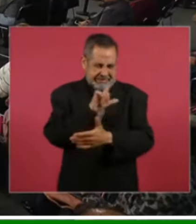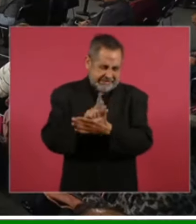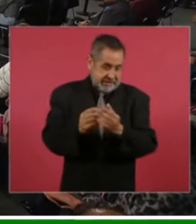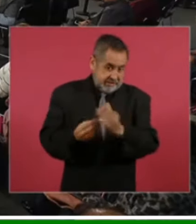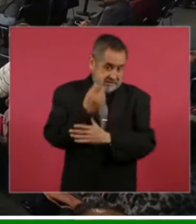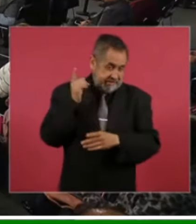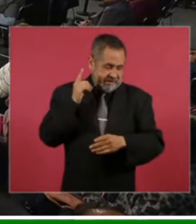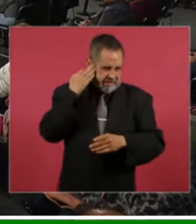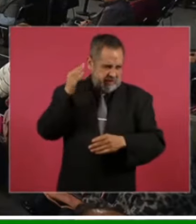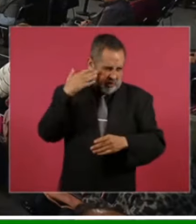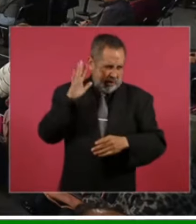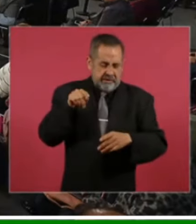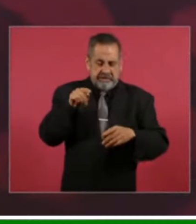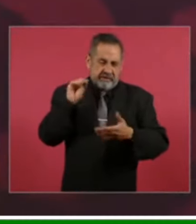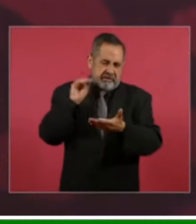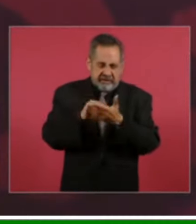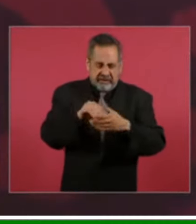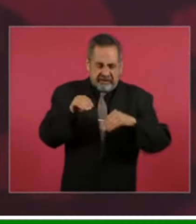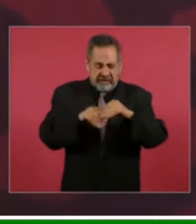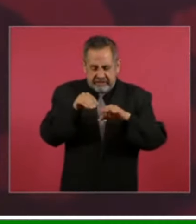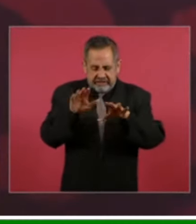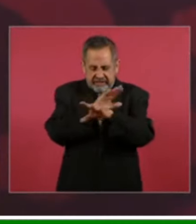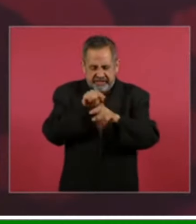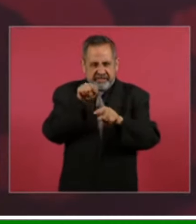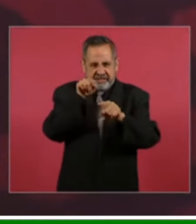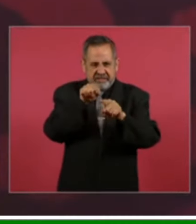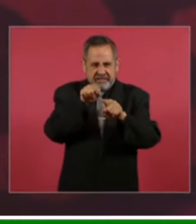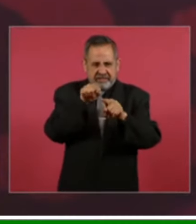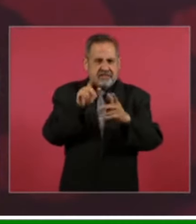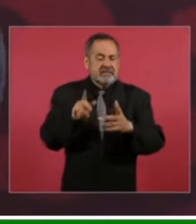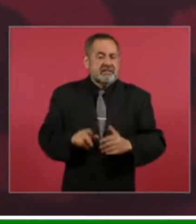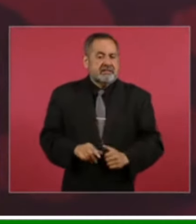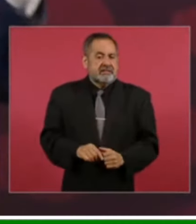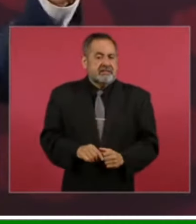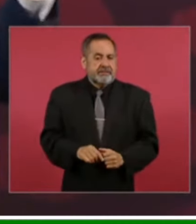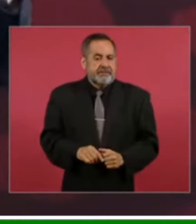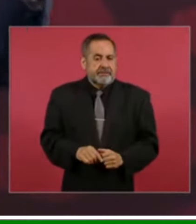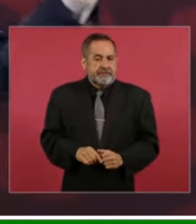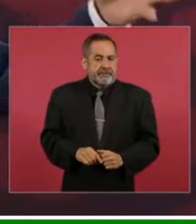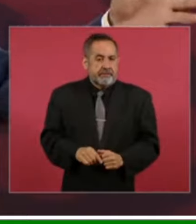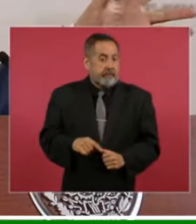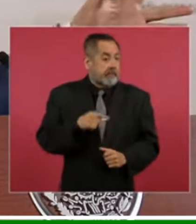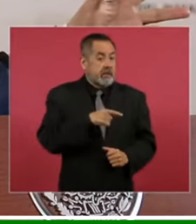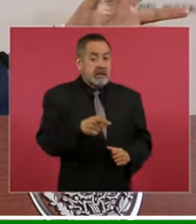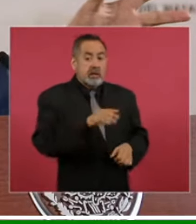y se proponen pues darle protección a todas estas empresas